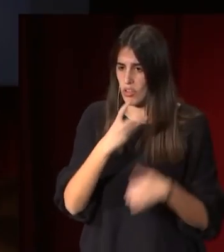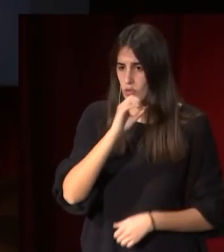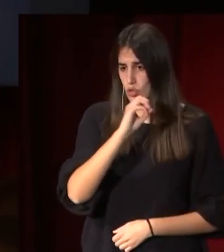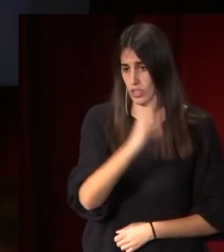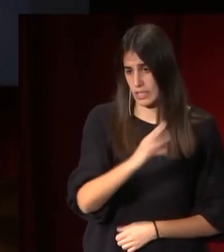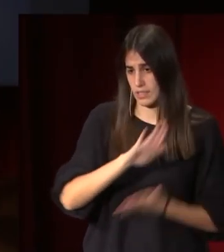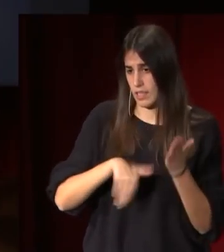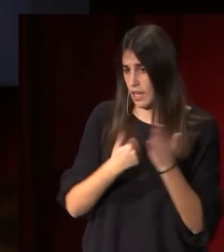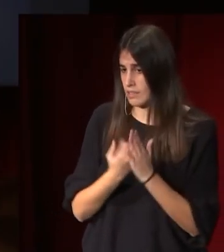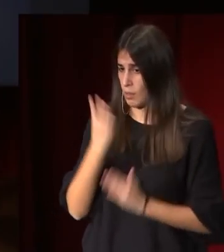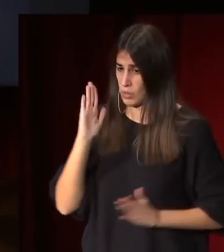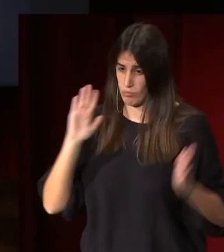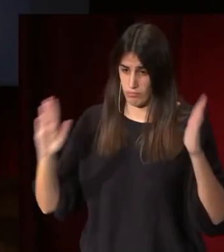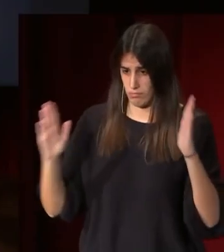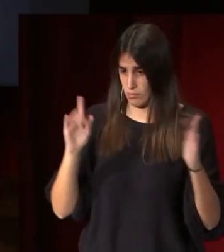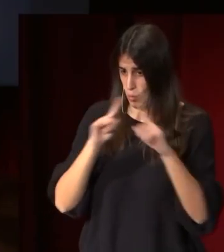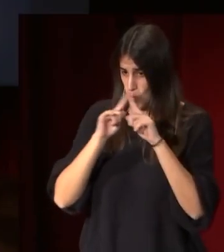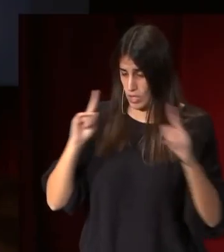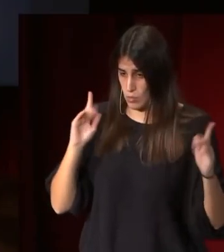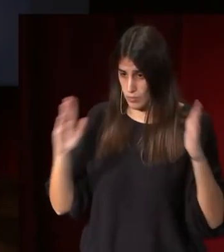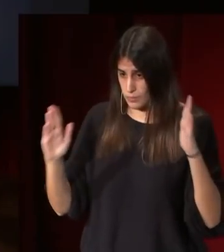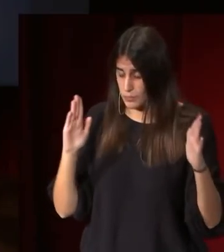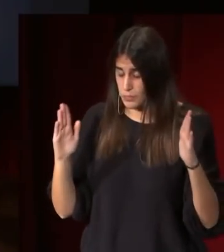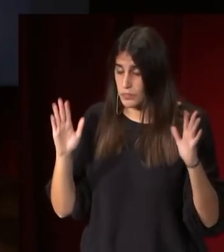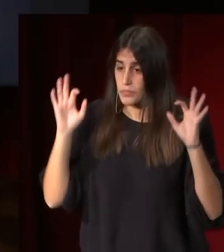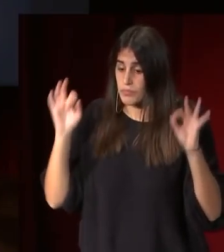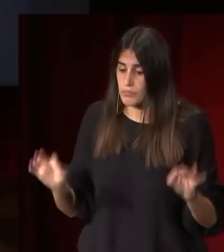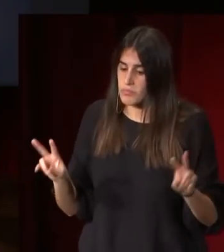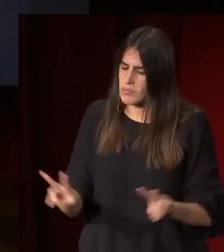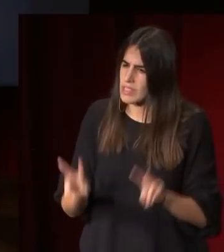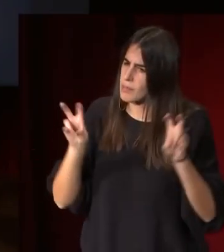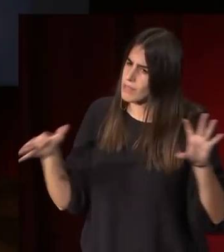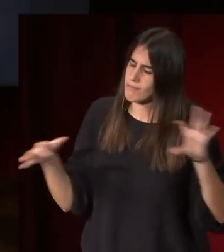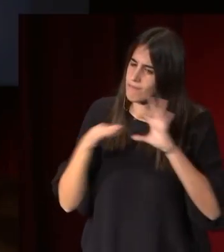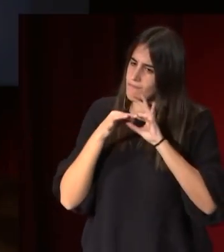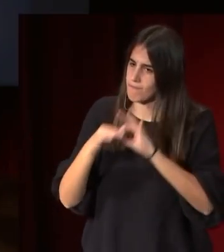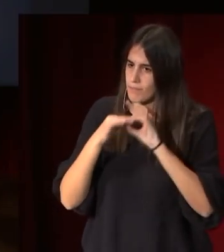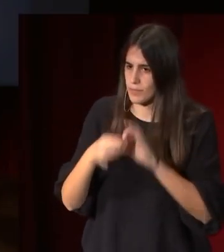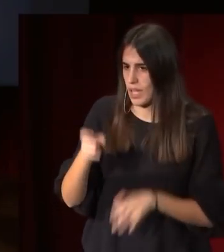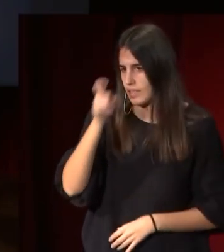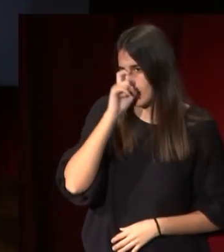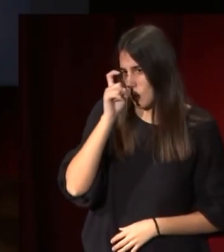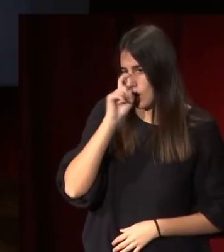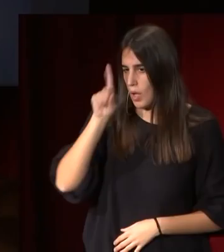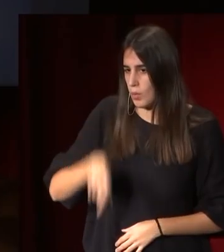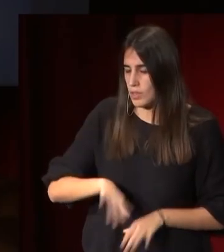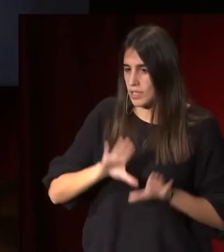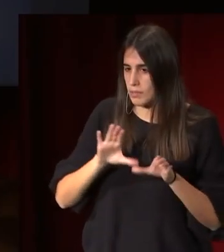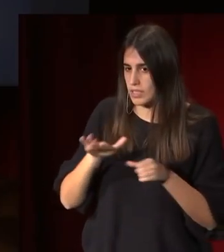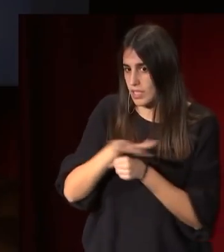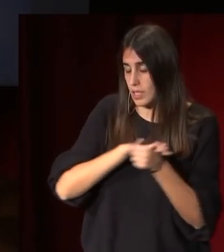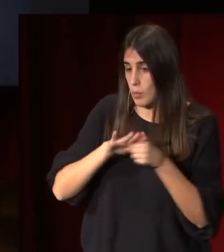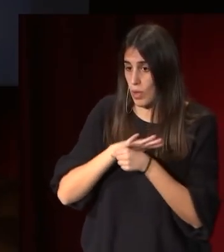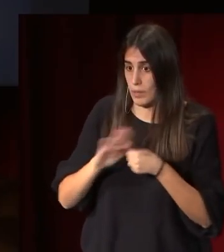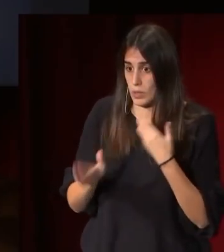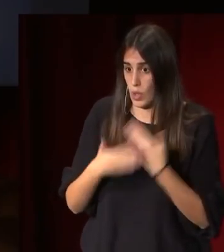-1804 y está eligiendo un tema muy vinculado a la antigüedad y al mundo neoclásico porque lo que